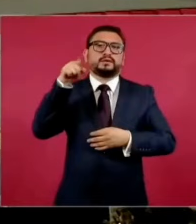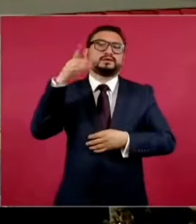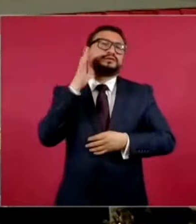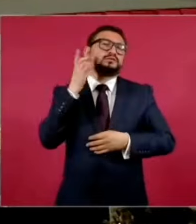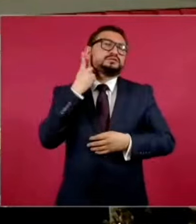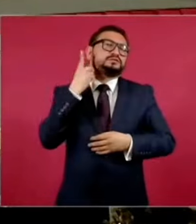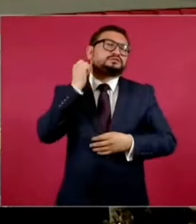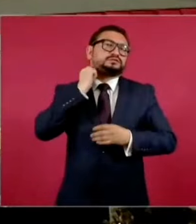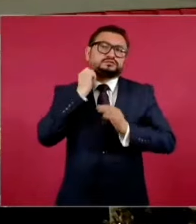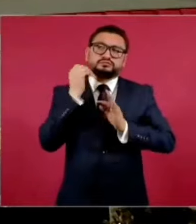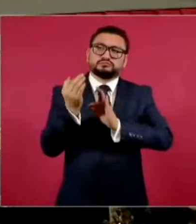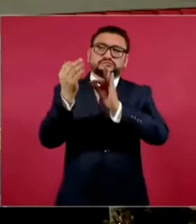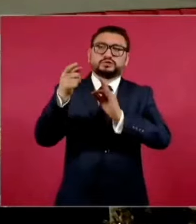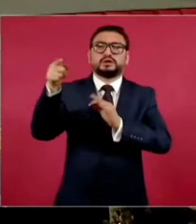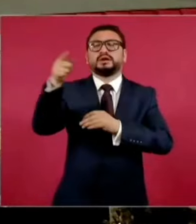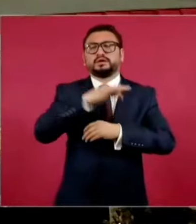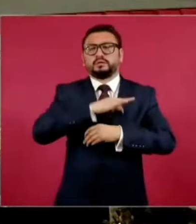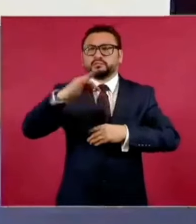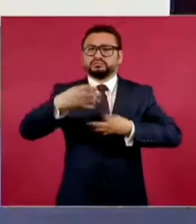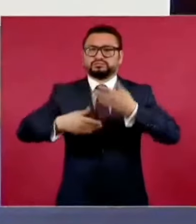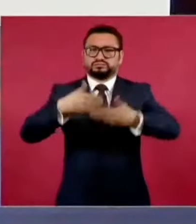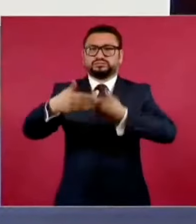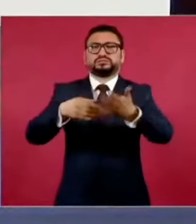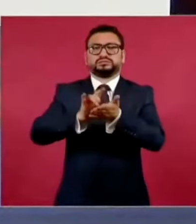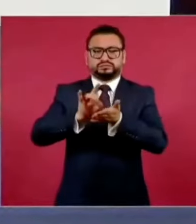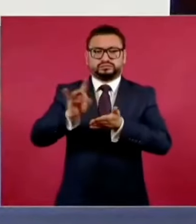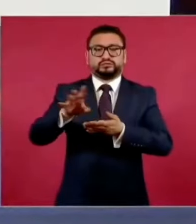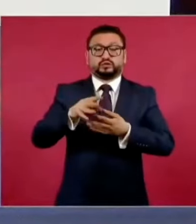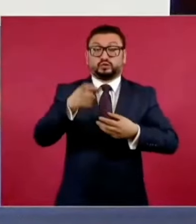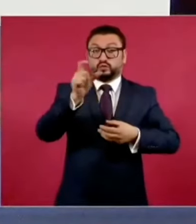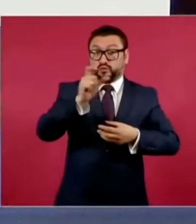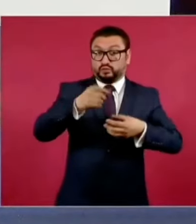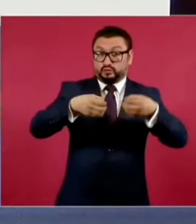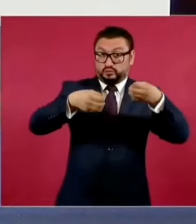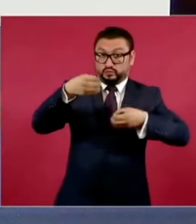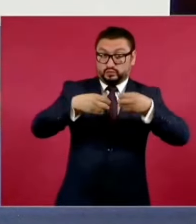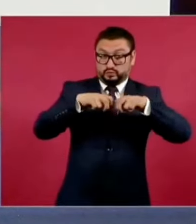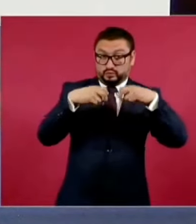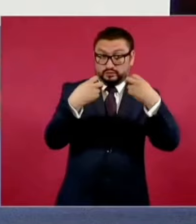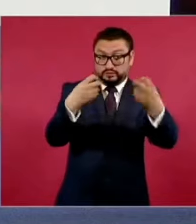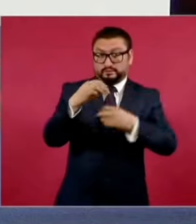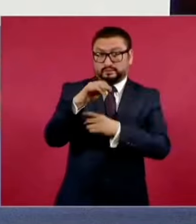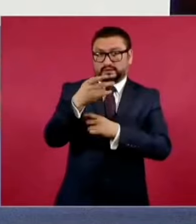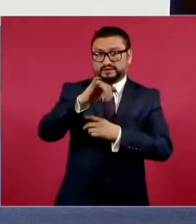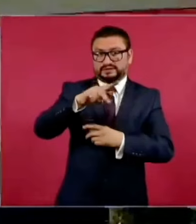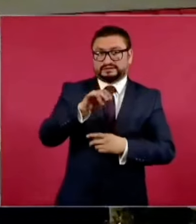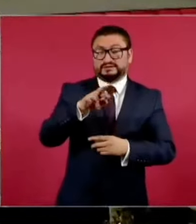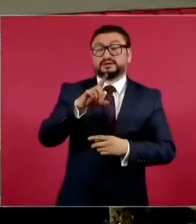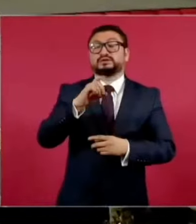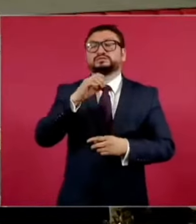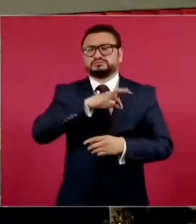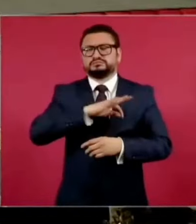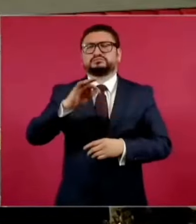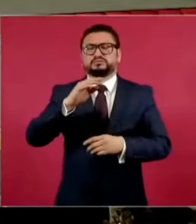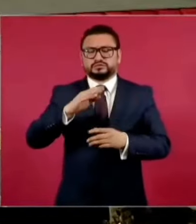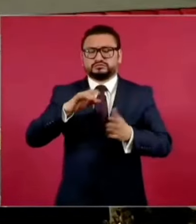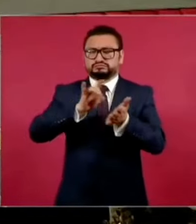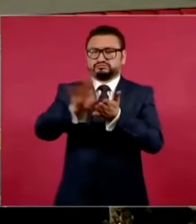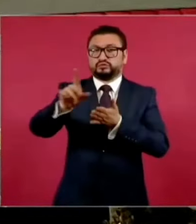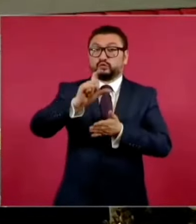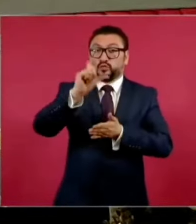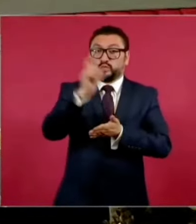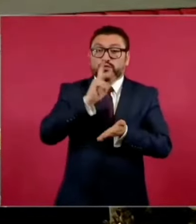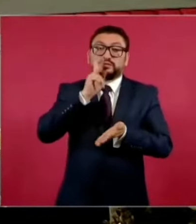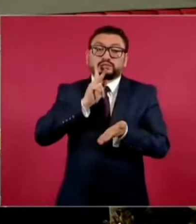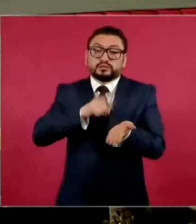se lleve el procedimiento. Pero sí puede destituir en el caso de jueces y magistrados, cuando acredite alguna de estas